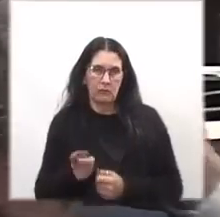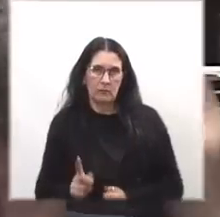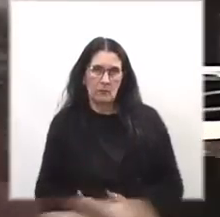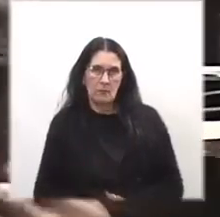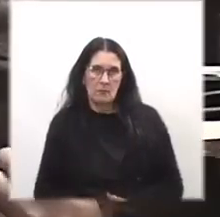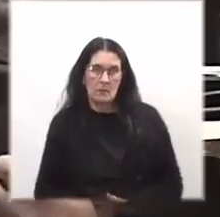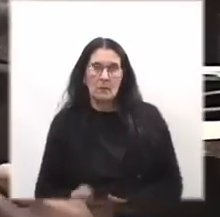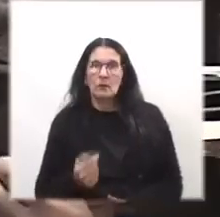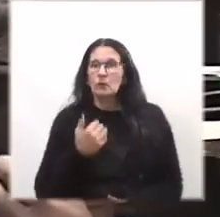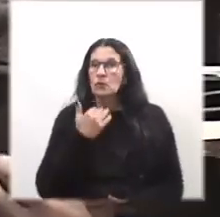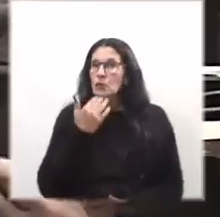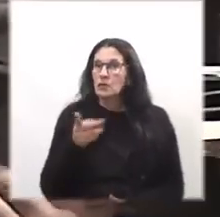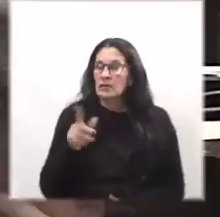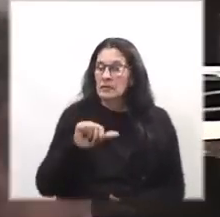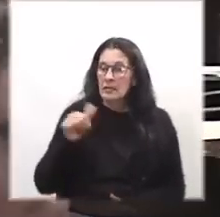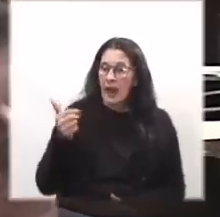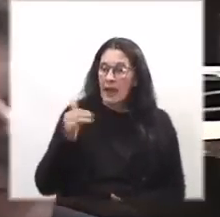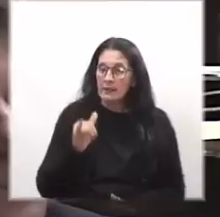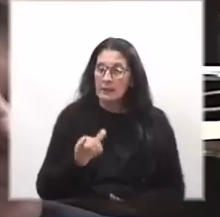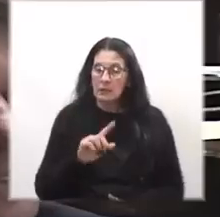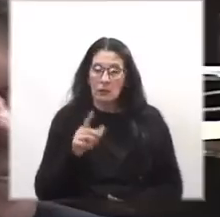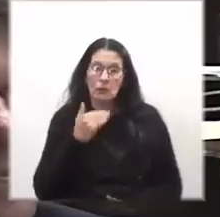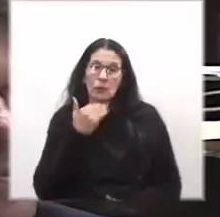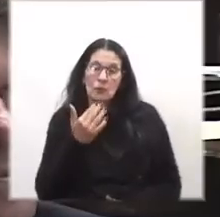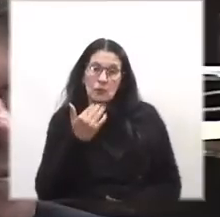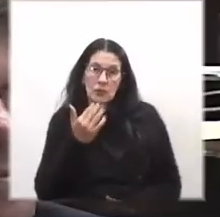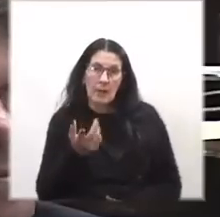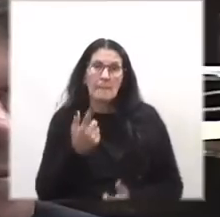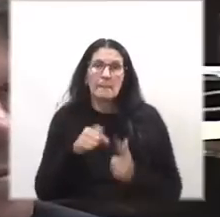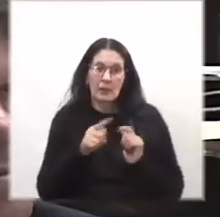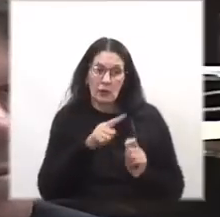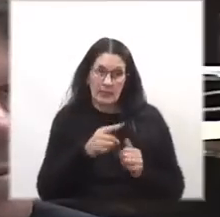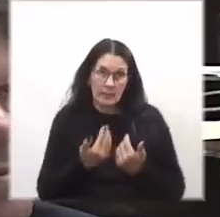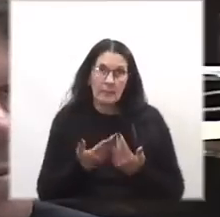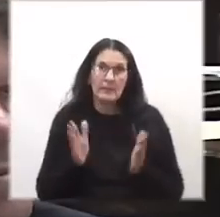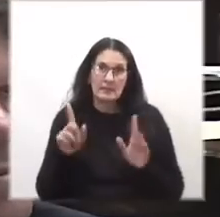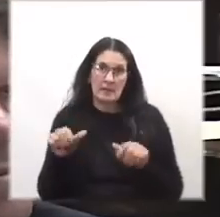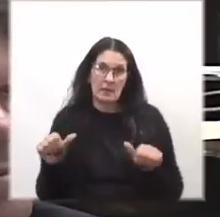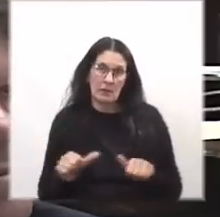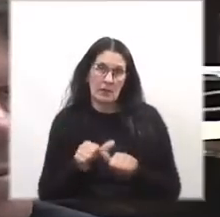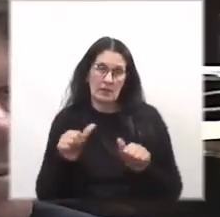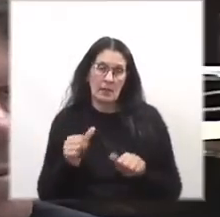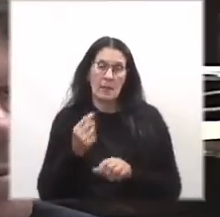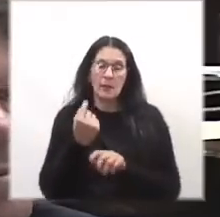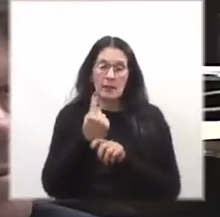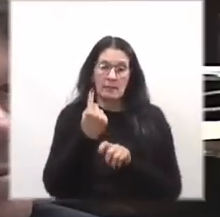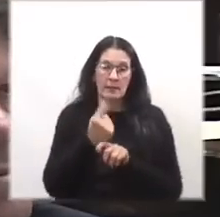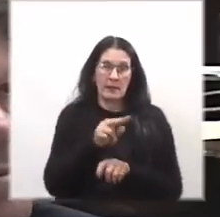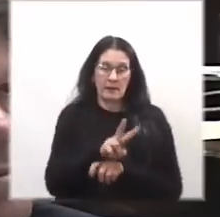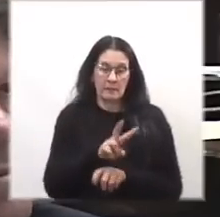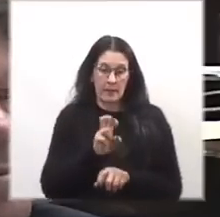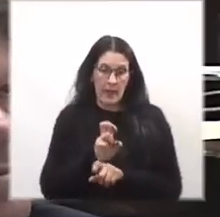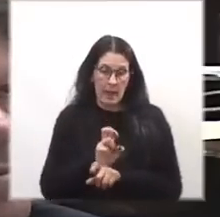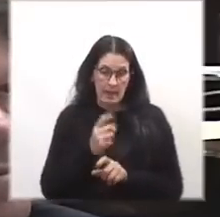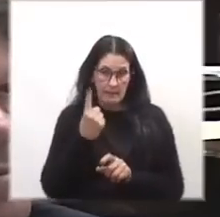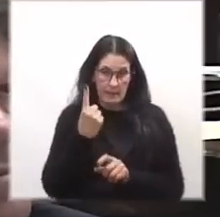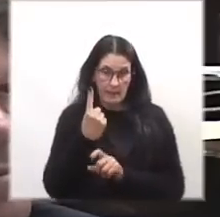Yo no sé si lo van a ganar o lo van a perder, pero el hecho concreto es que lo iniciaron. Porque el primer fiscal que entendió en el caso,